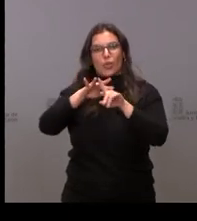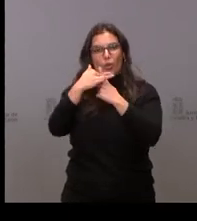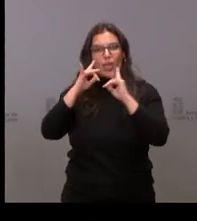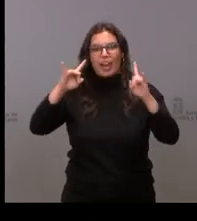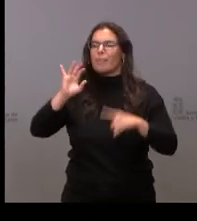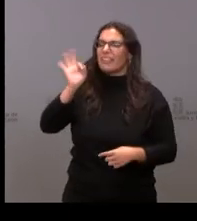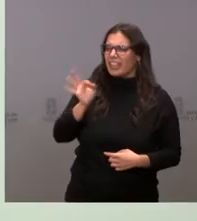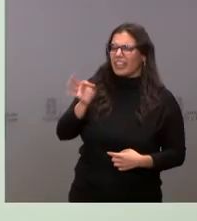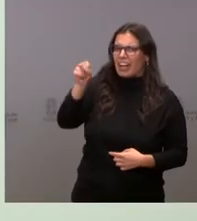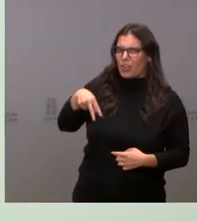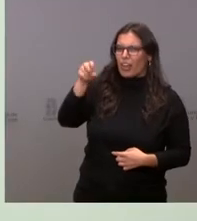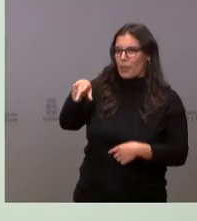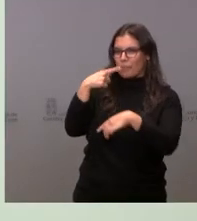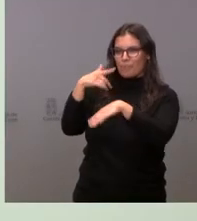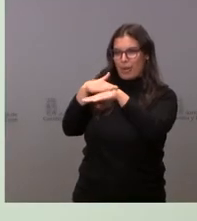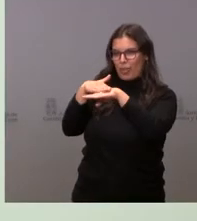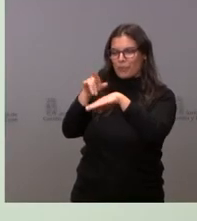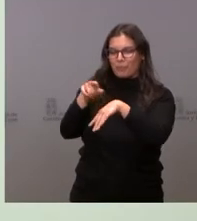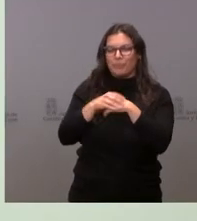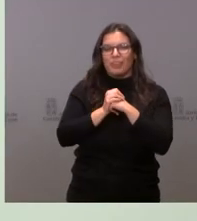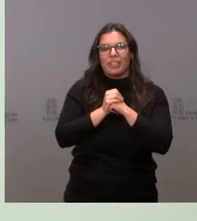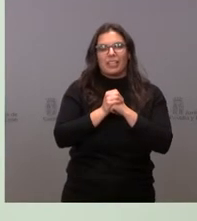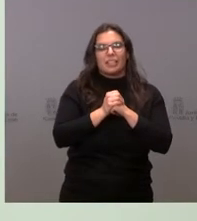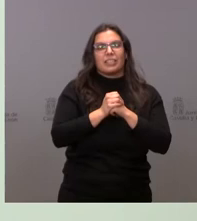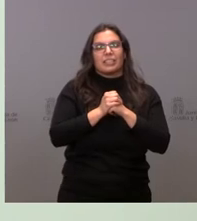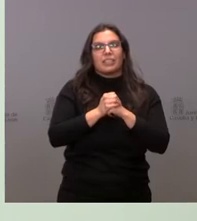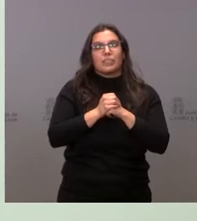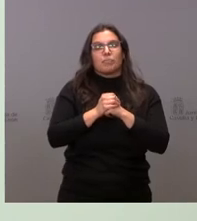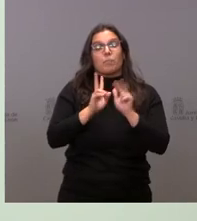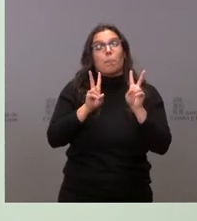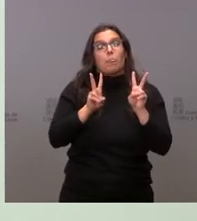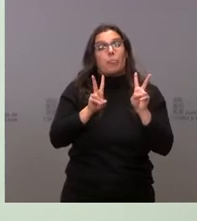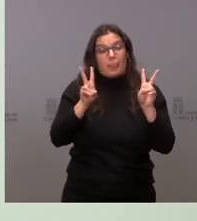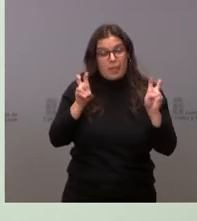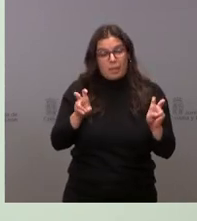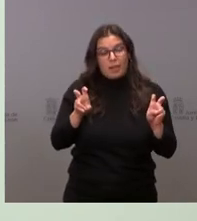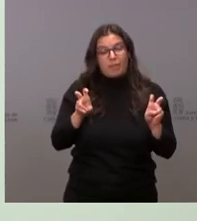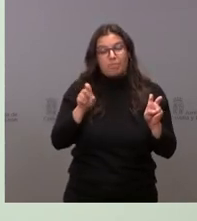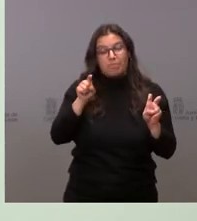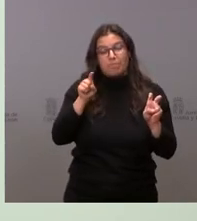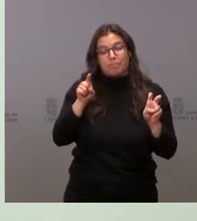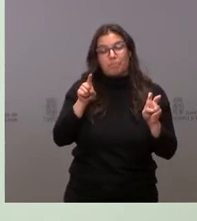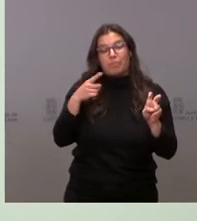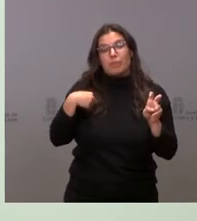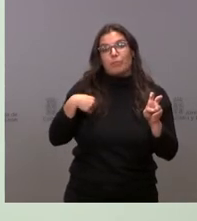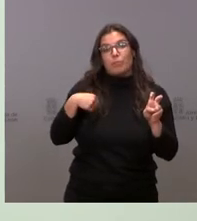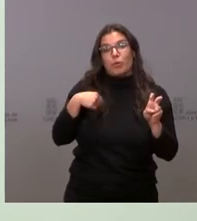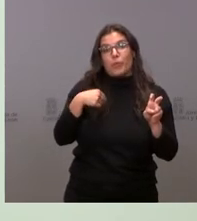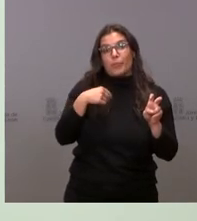sí, tiene usted razón. Le pido disculpas. Respecto de la valoración de